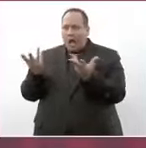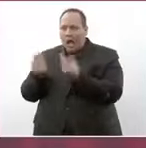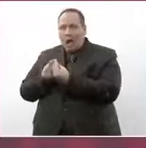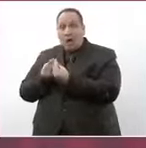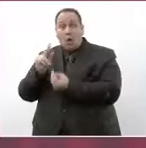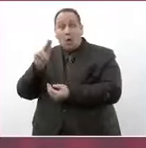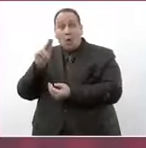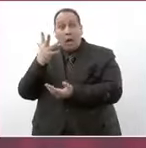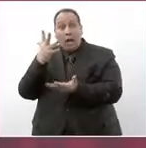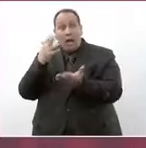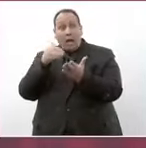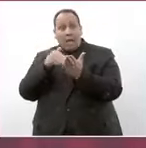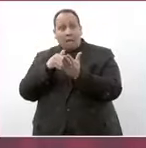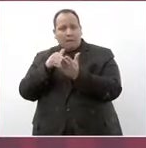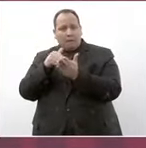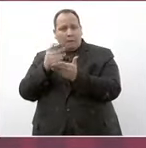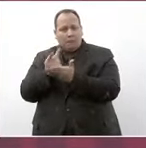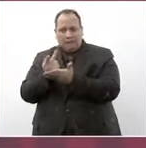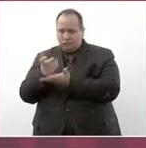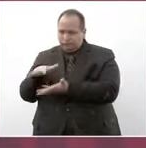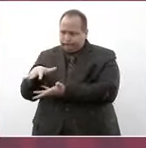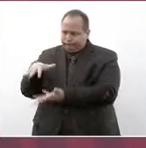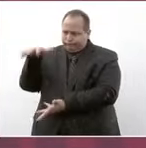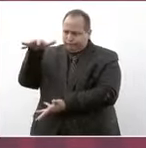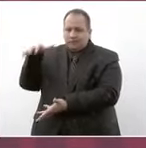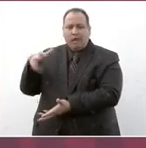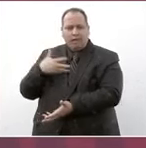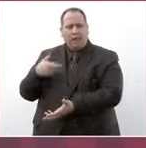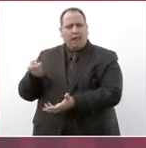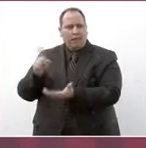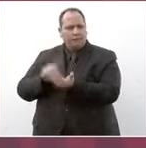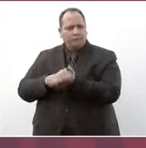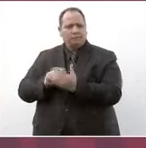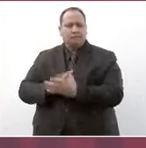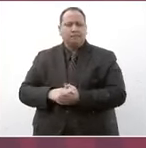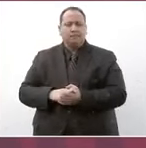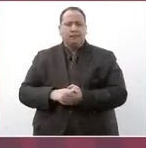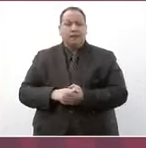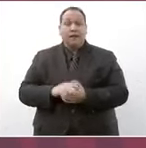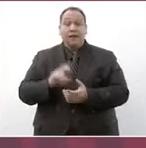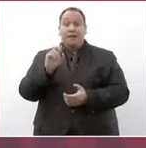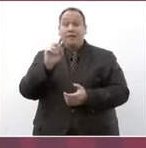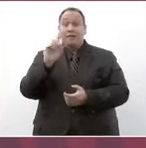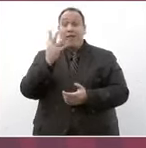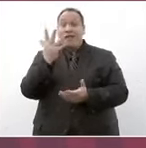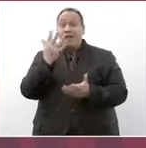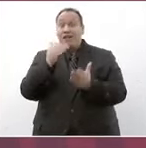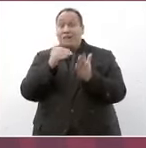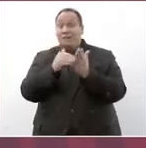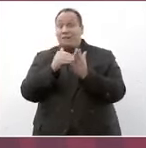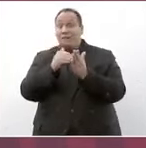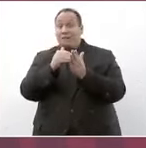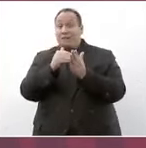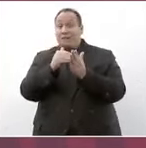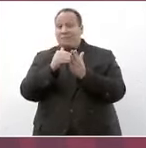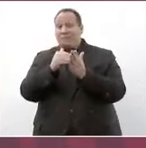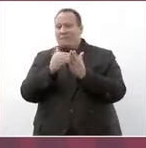85 mil millones tiene 35 mil millones